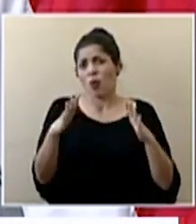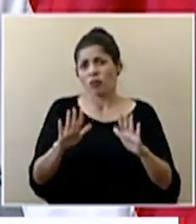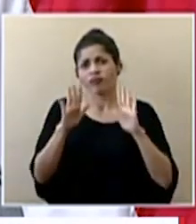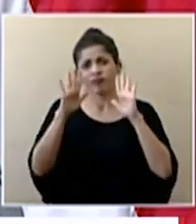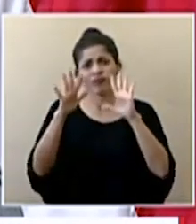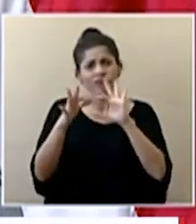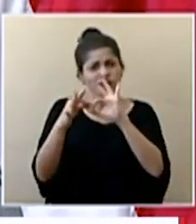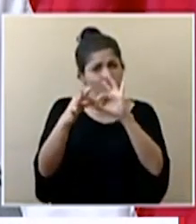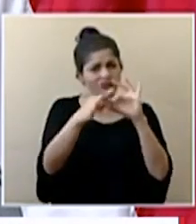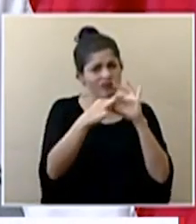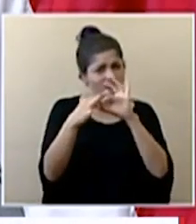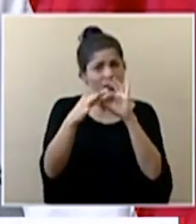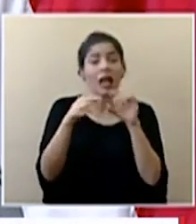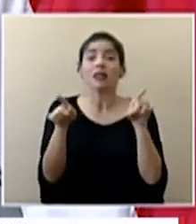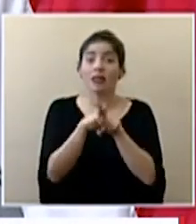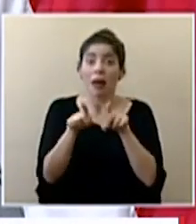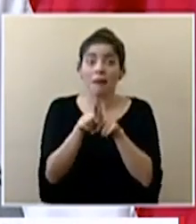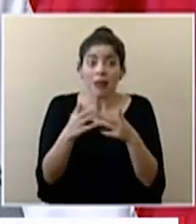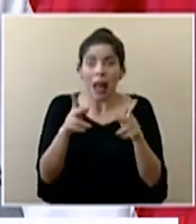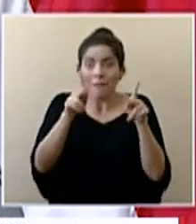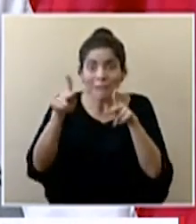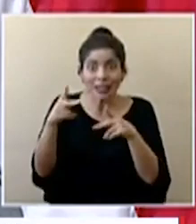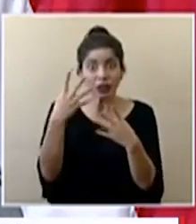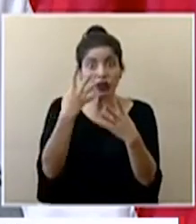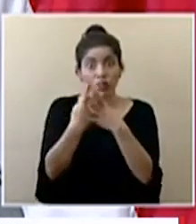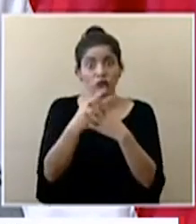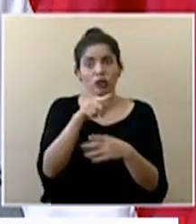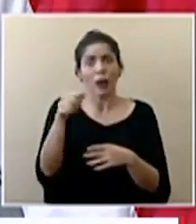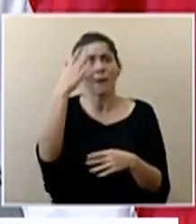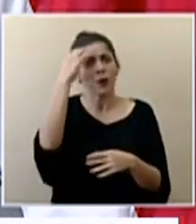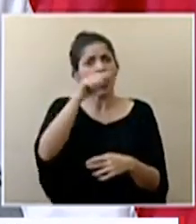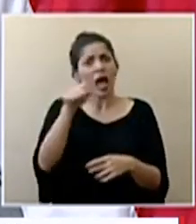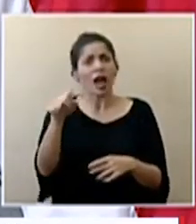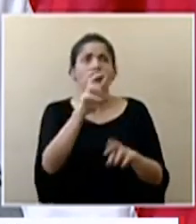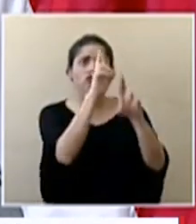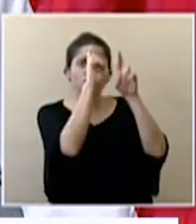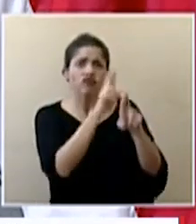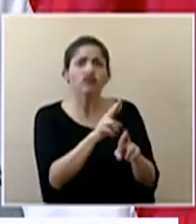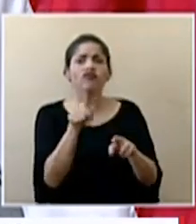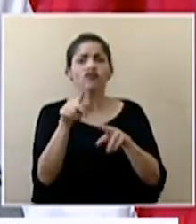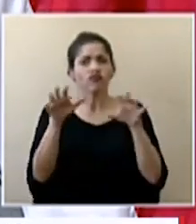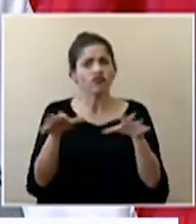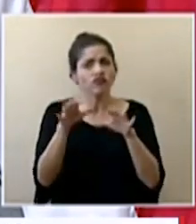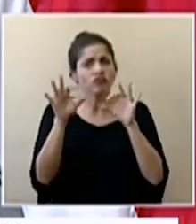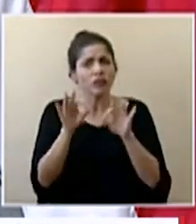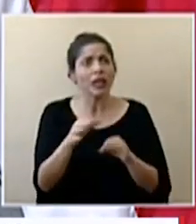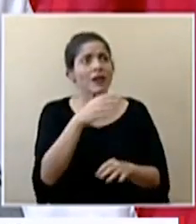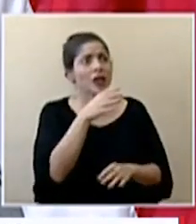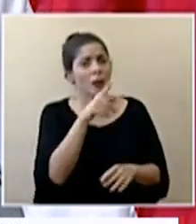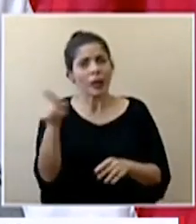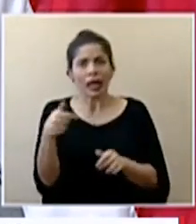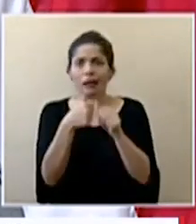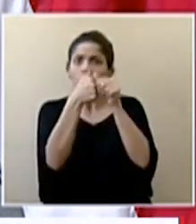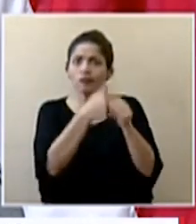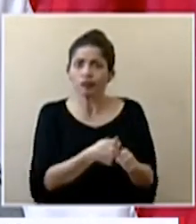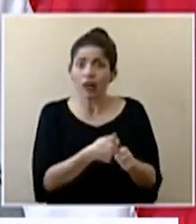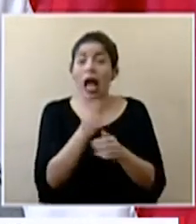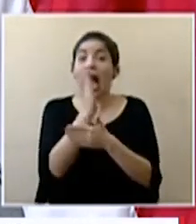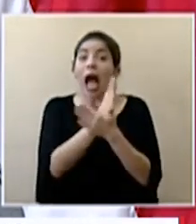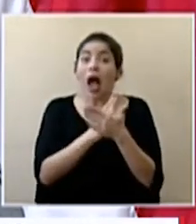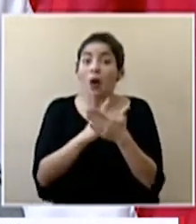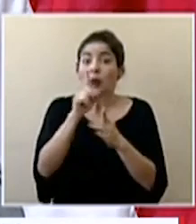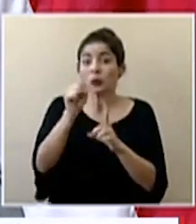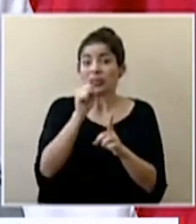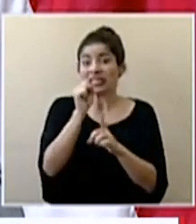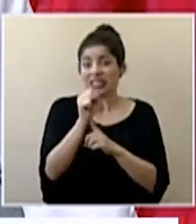coordinación y demás y también bueno a los privados de libertad porque han acatado las disposiciones han acatado las recomendaciones a pesar de que es una